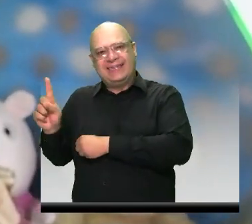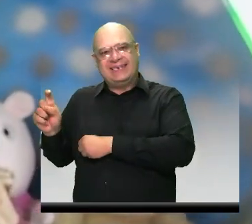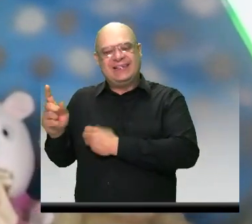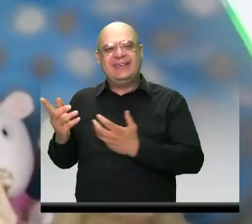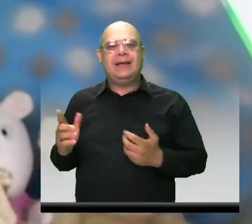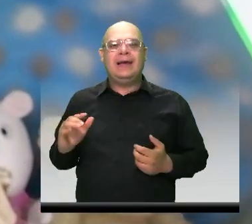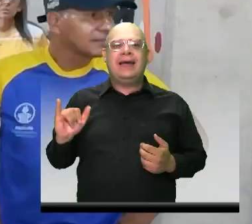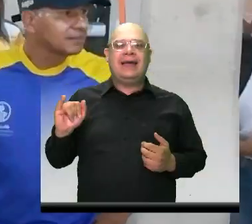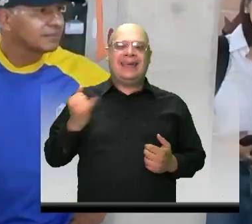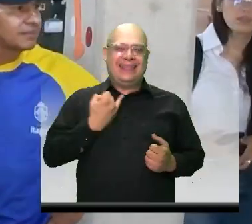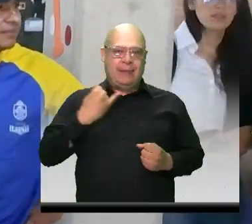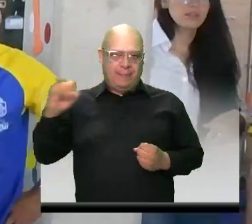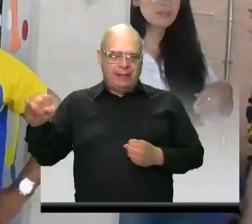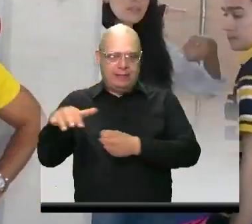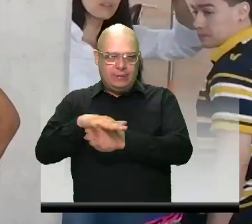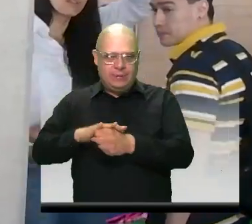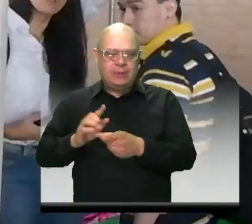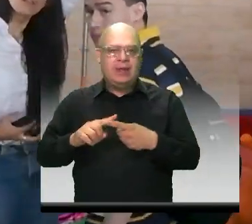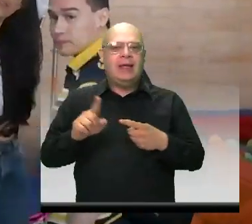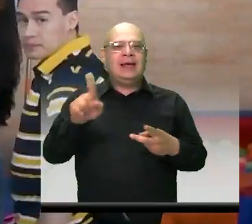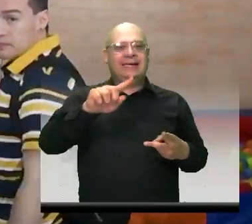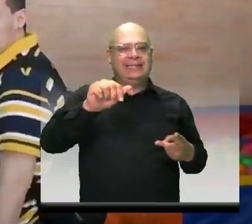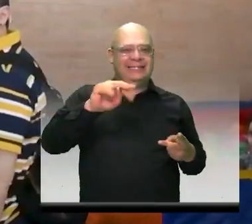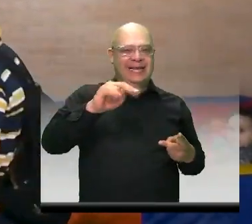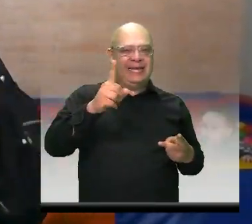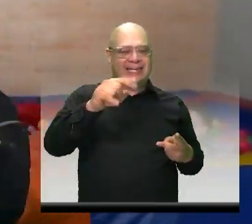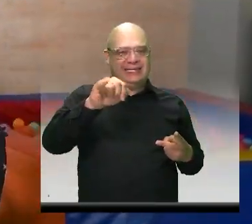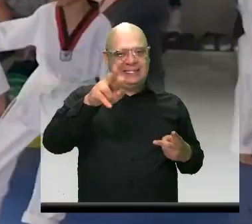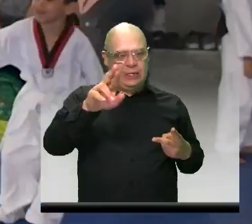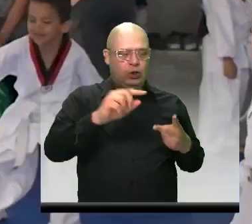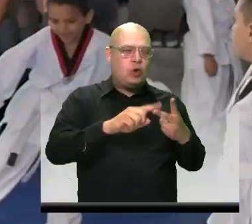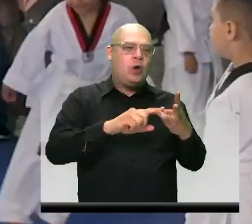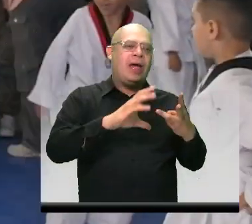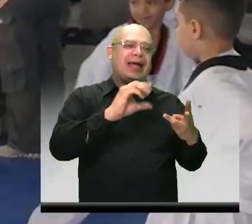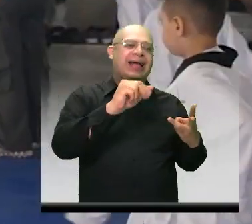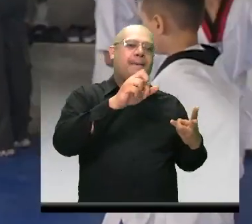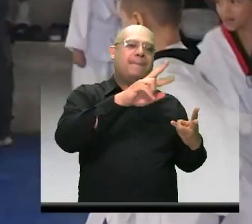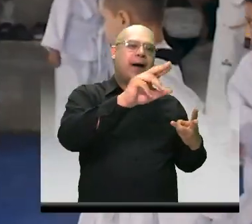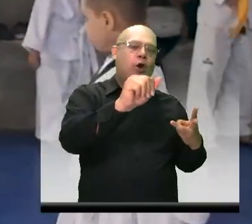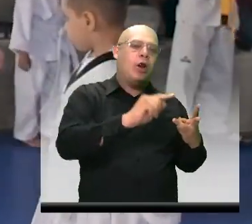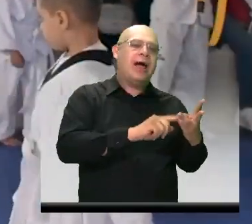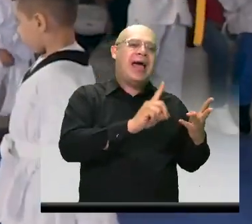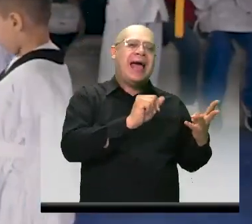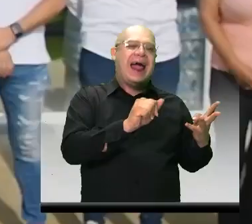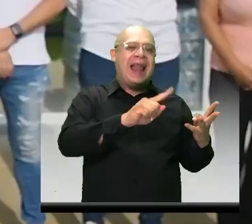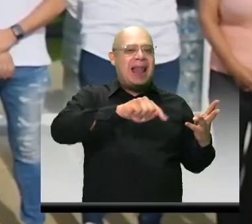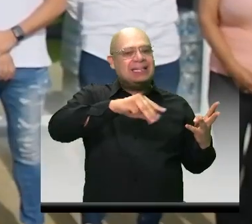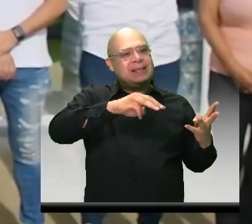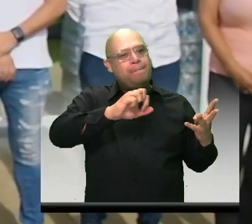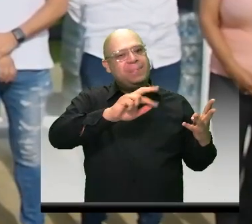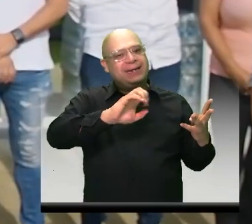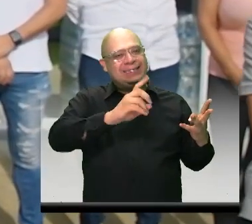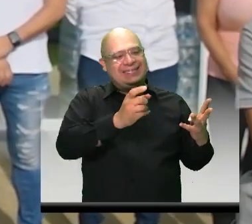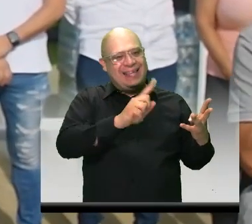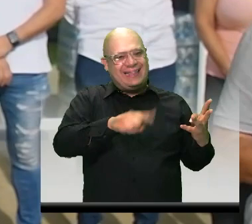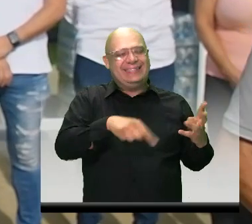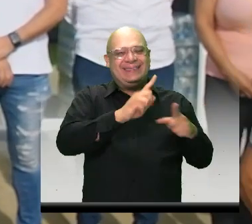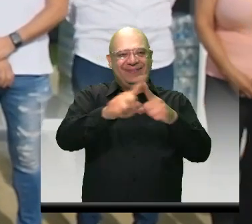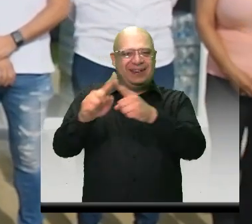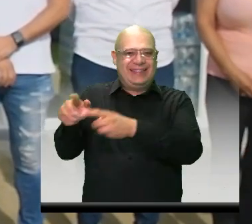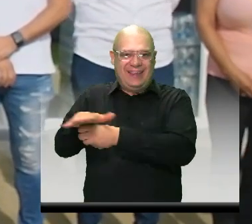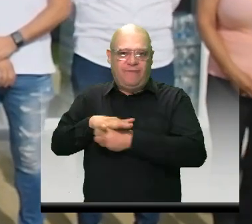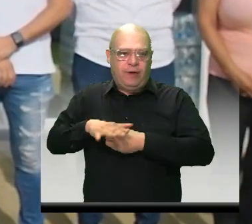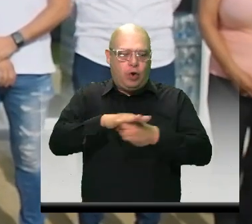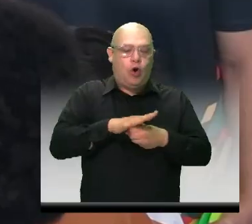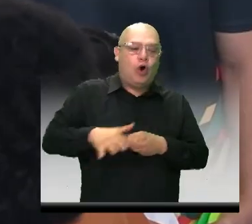Independencia, San Isidro, Camparola, Las Mercedes, entre otros. Con este tipo de obras, seguimos